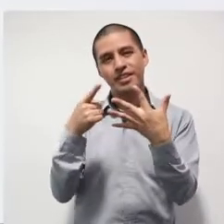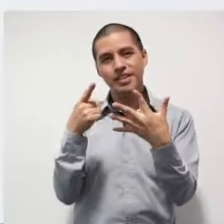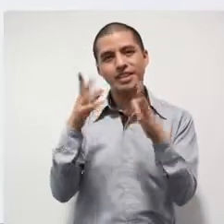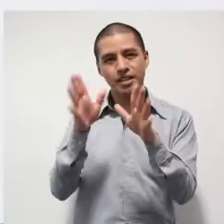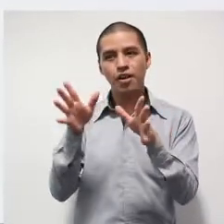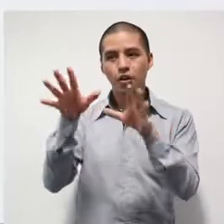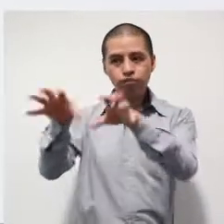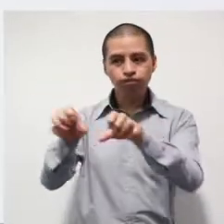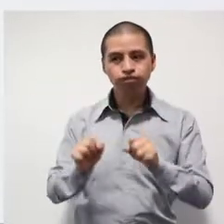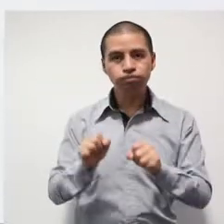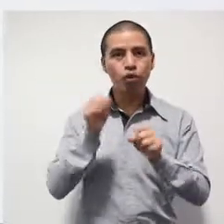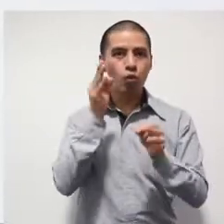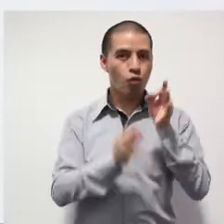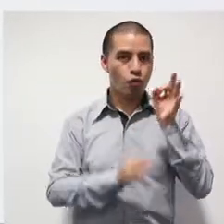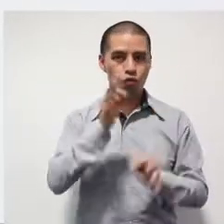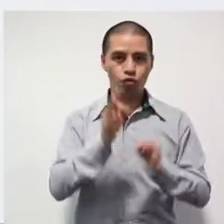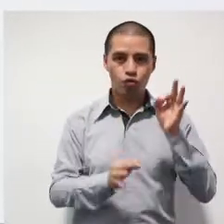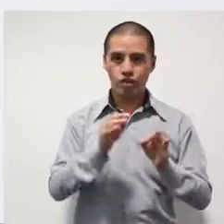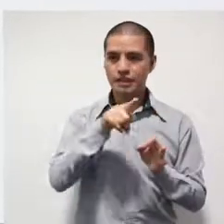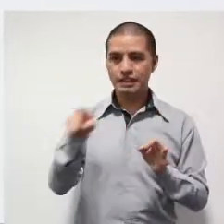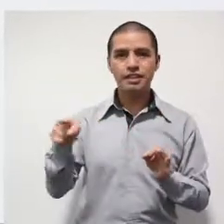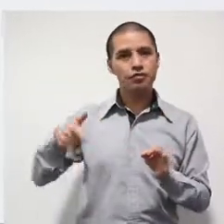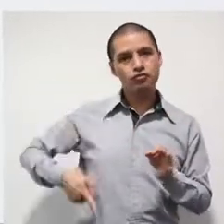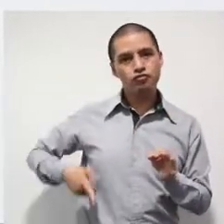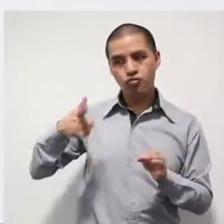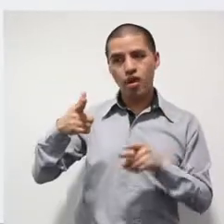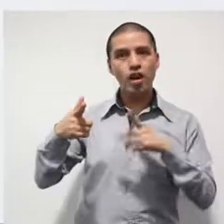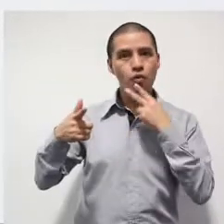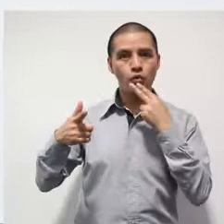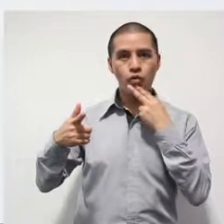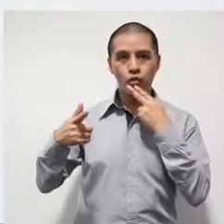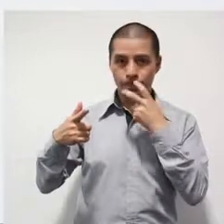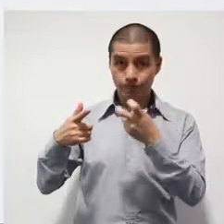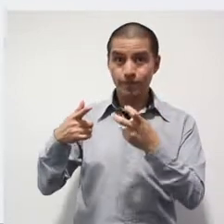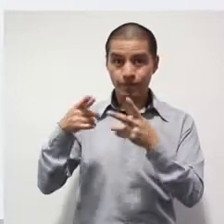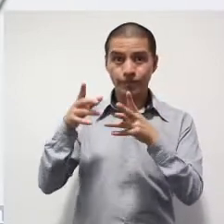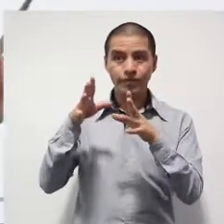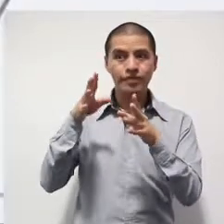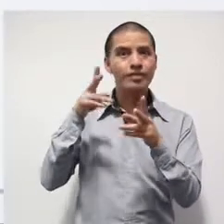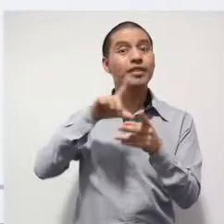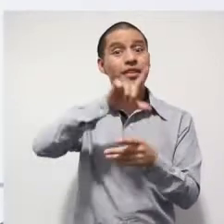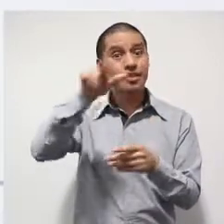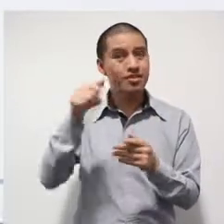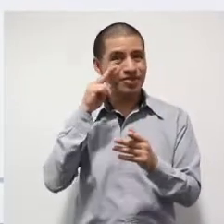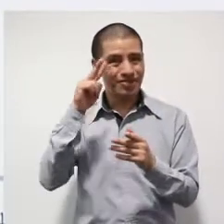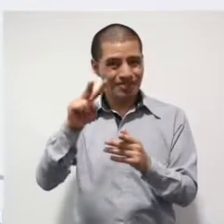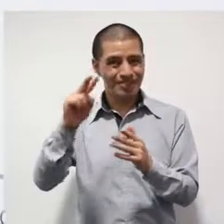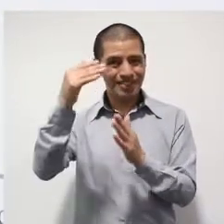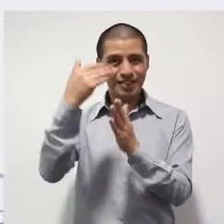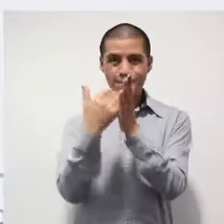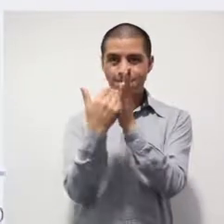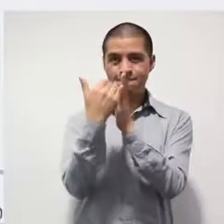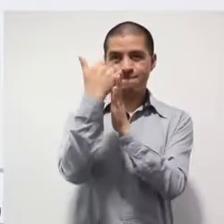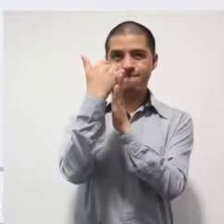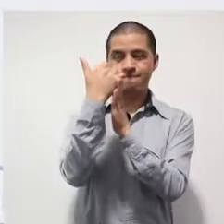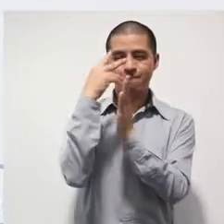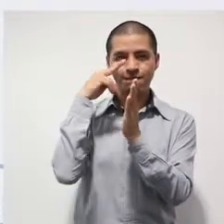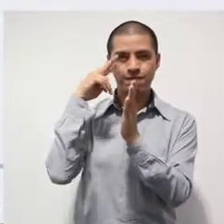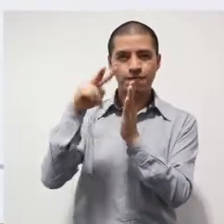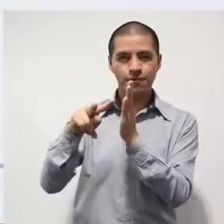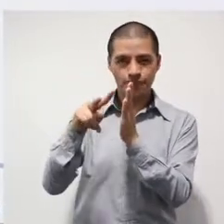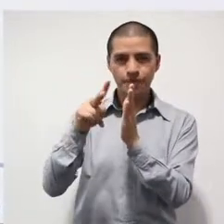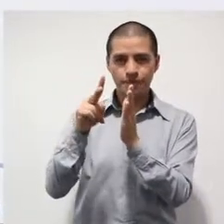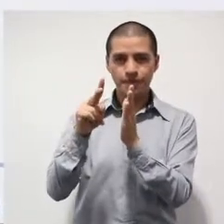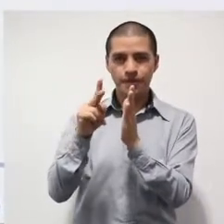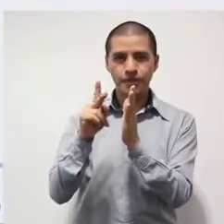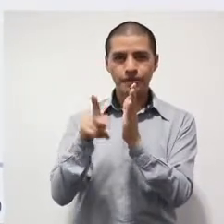de un juez por el delito de portación de arma de fuego. Y obviamente aquí vuelves a notar este incremento que te estábamos